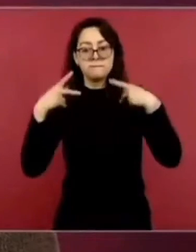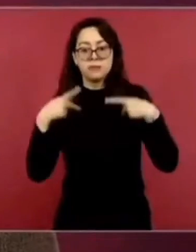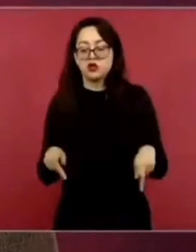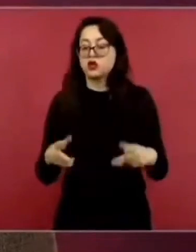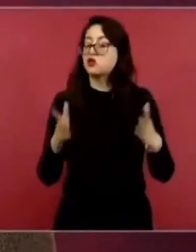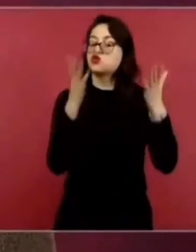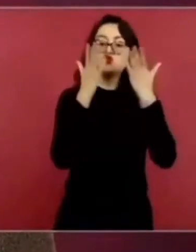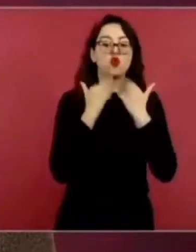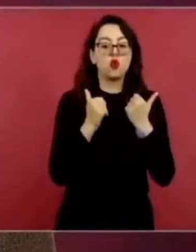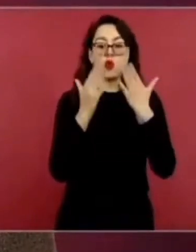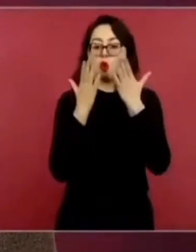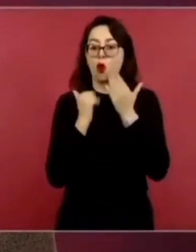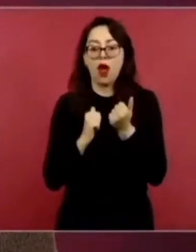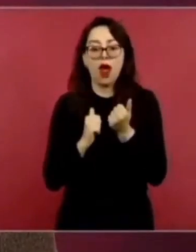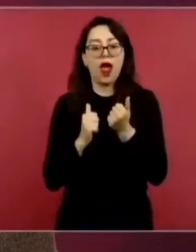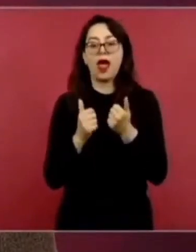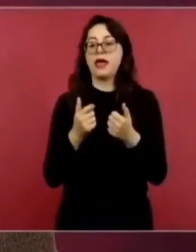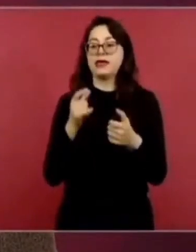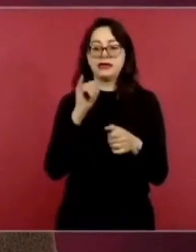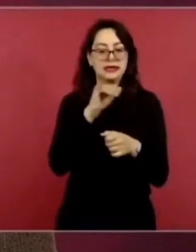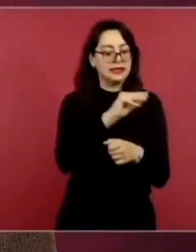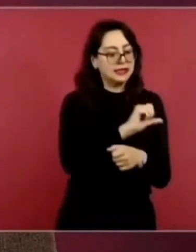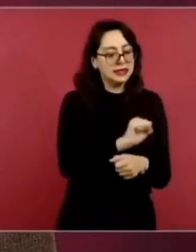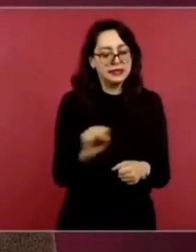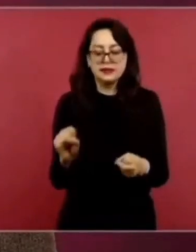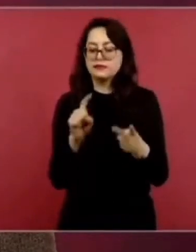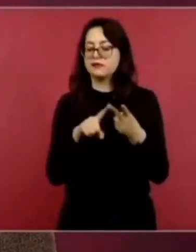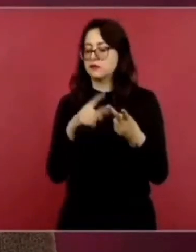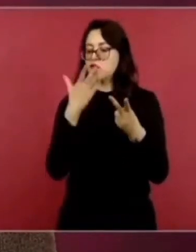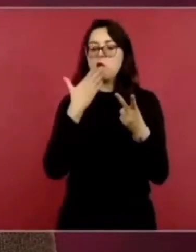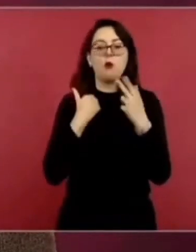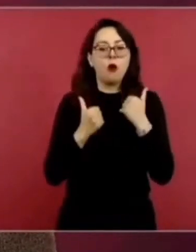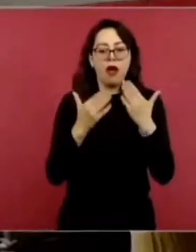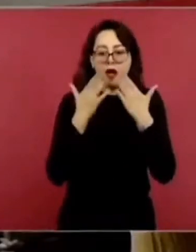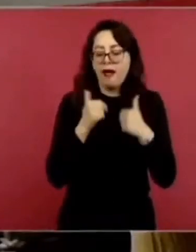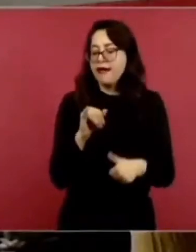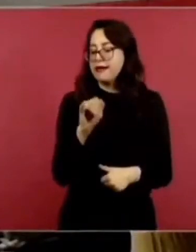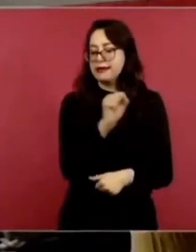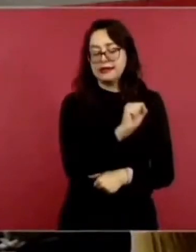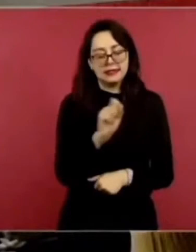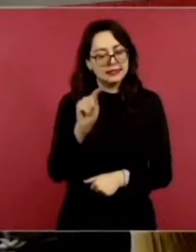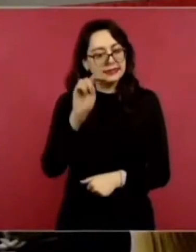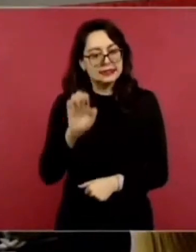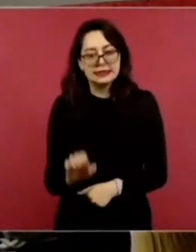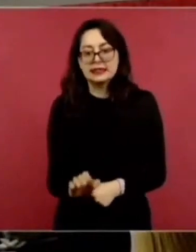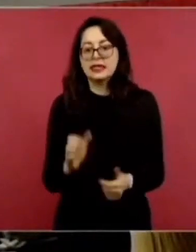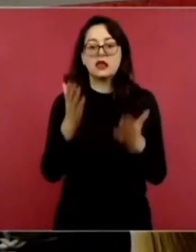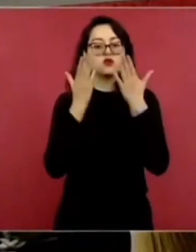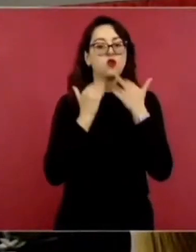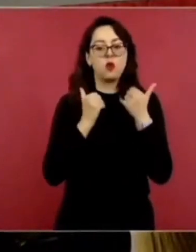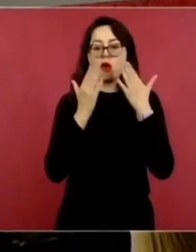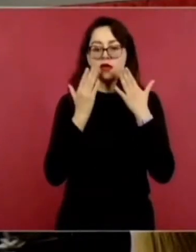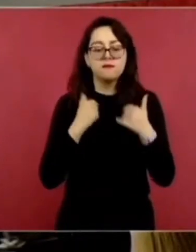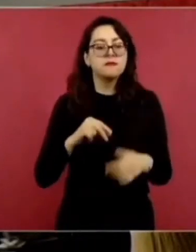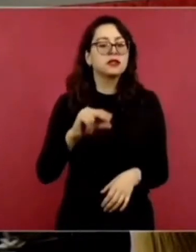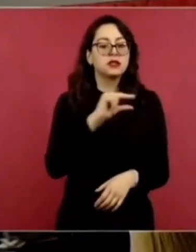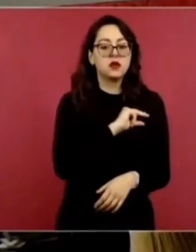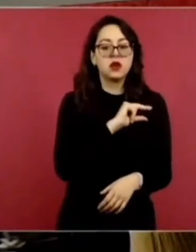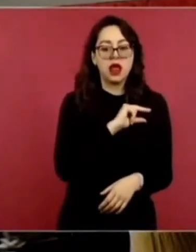seguridad social, el Instituto Mexicano del Seguro Social Bienestar